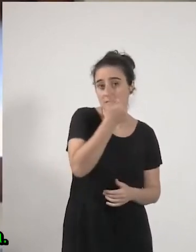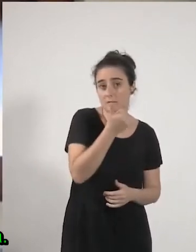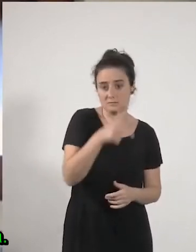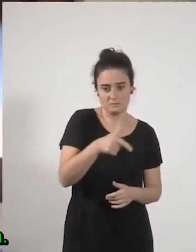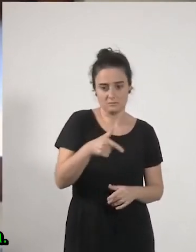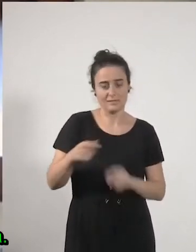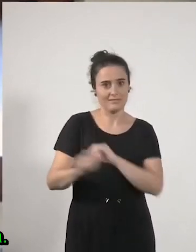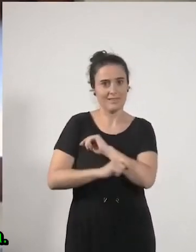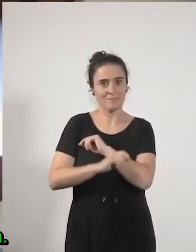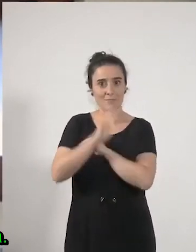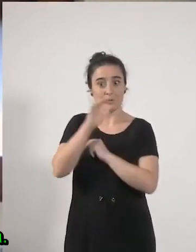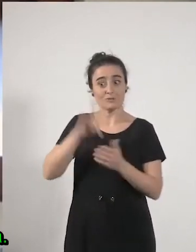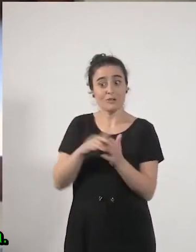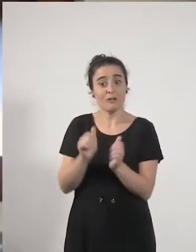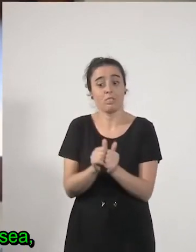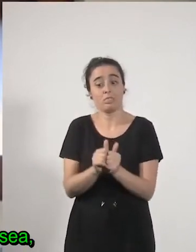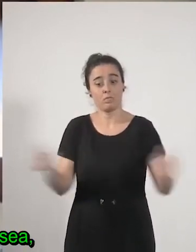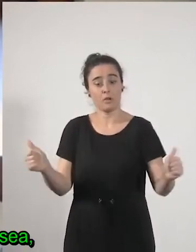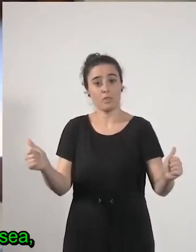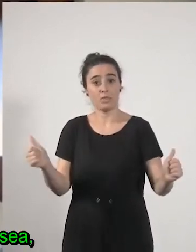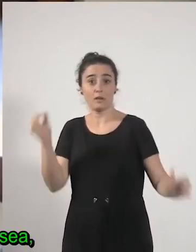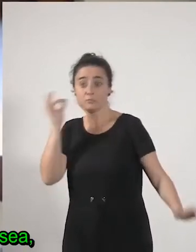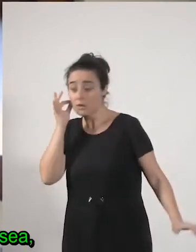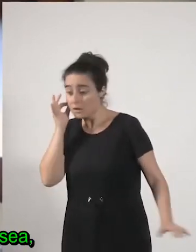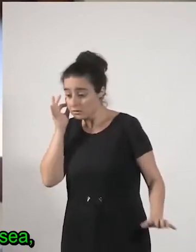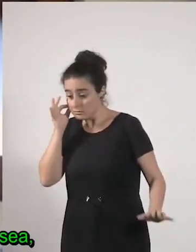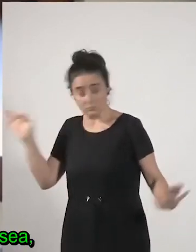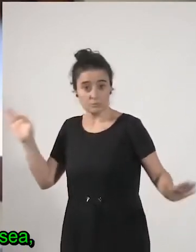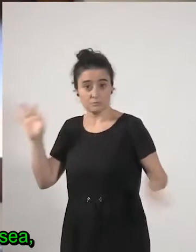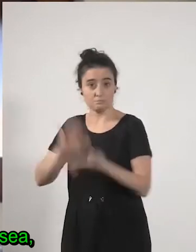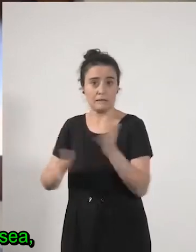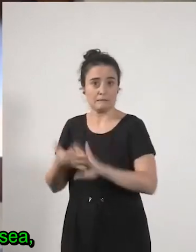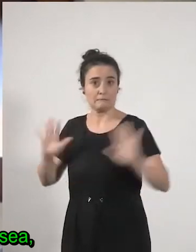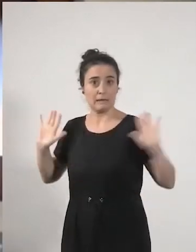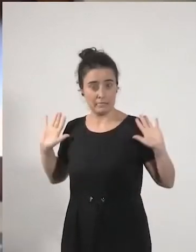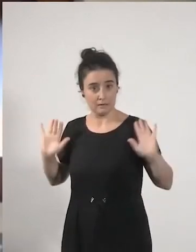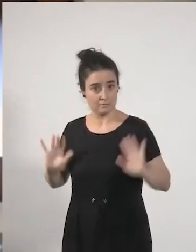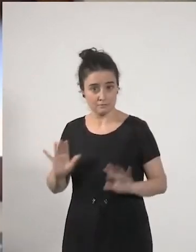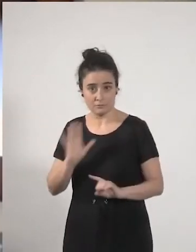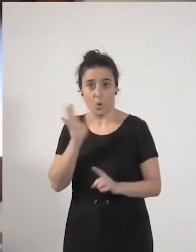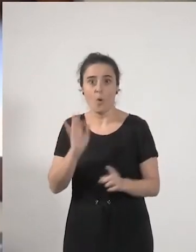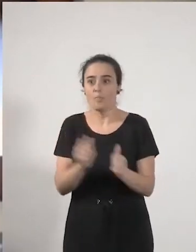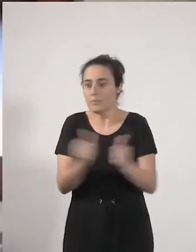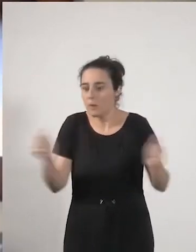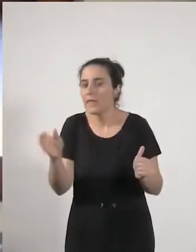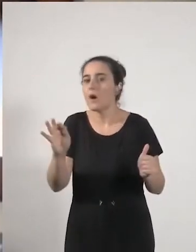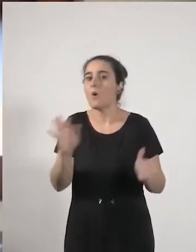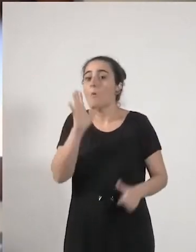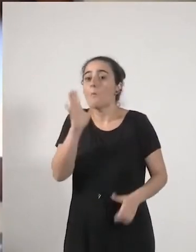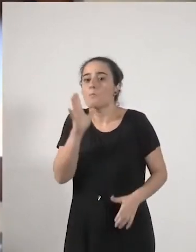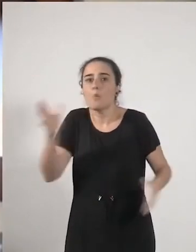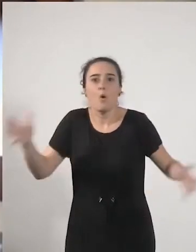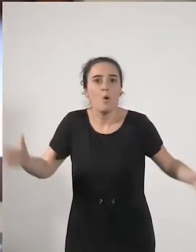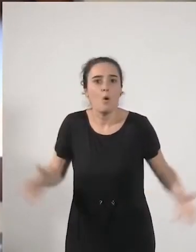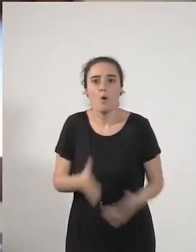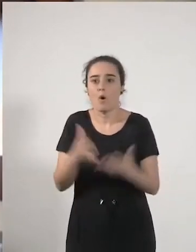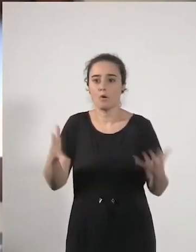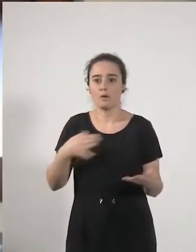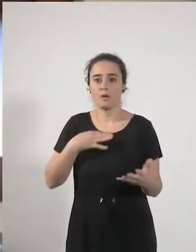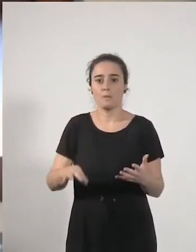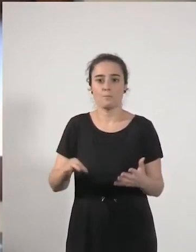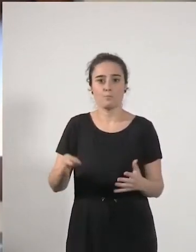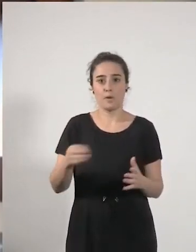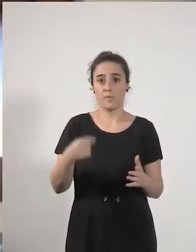divorcia se queda absolutamente sin nada cuando se divorcia o cuando lo que sea o cuando por alguna razón se pierde la renta de